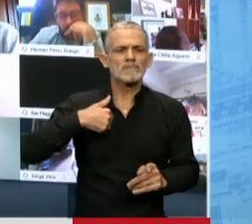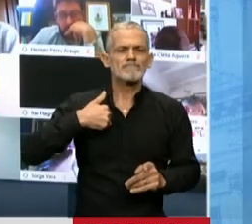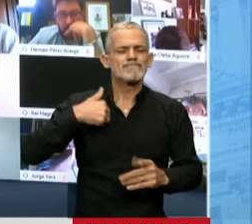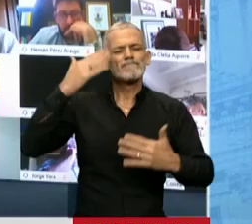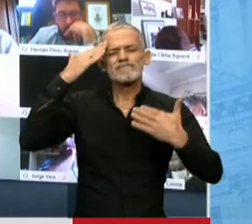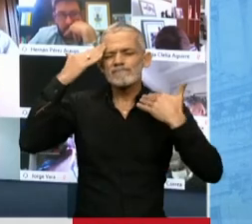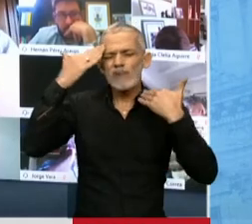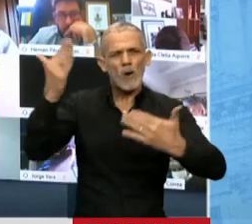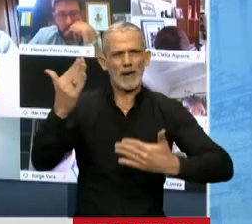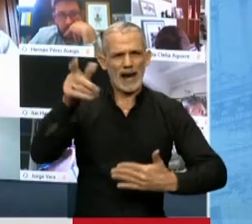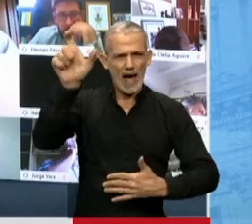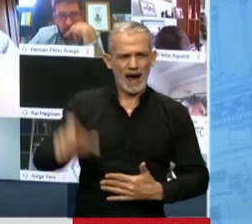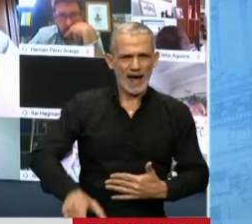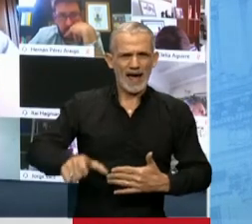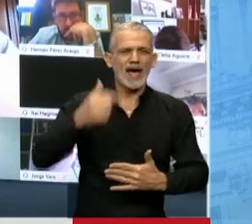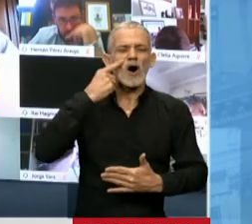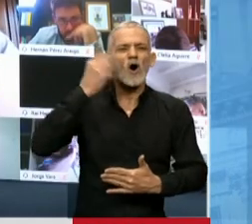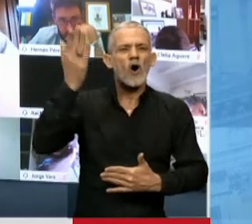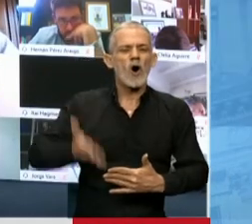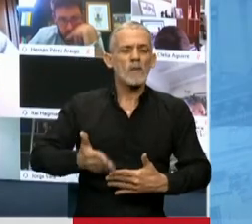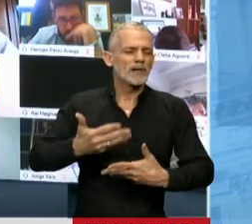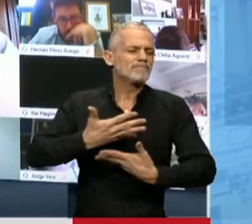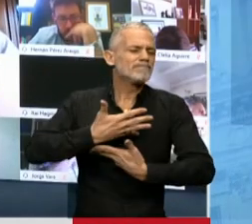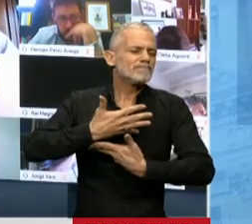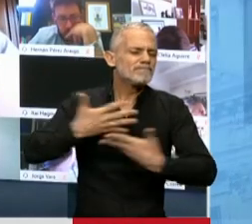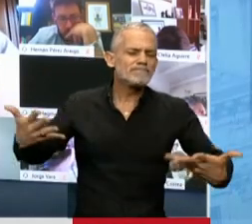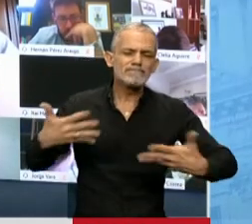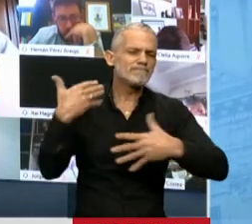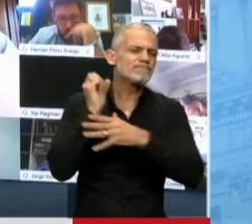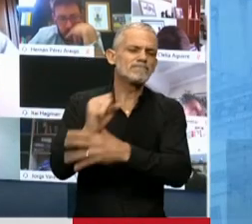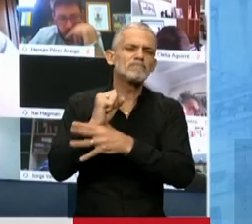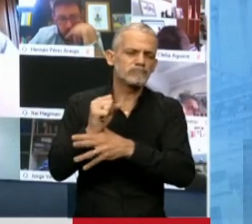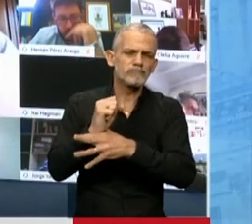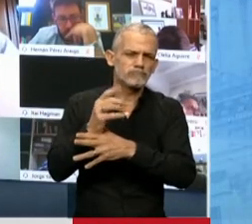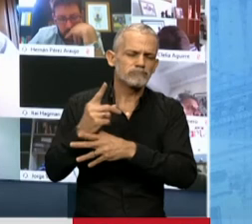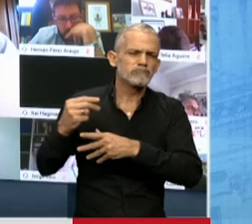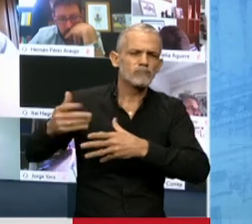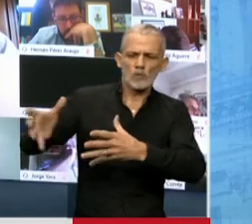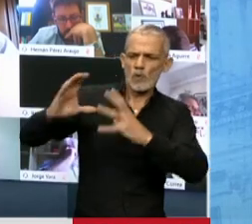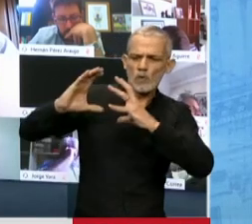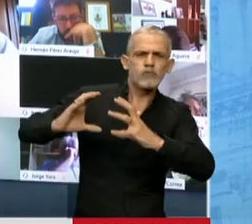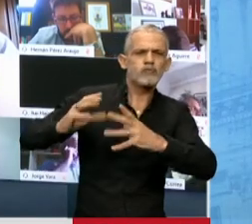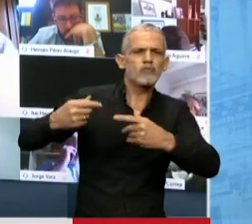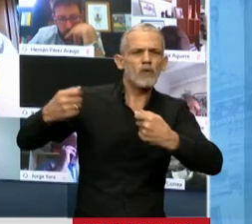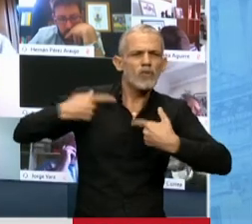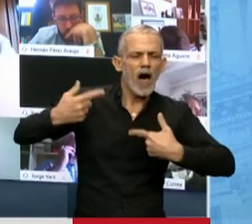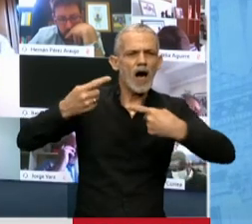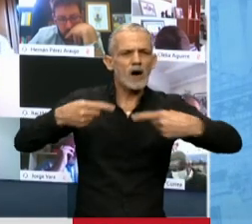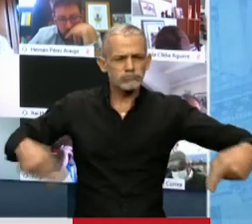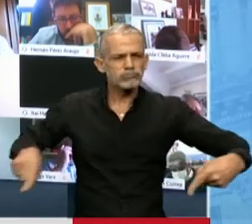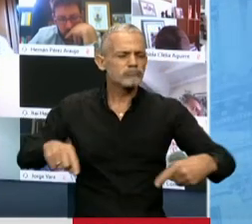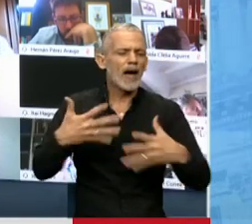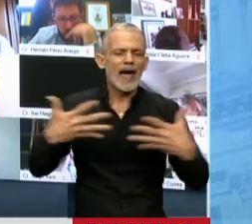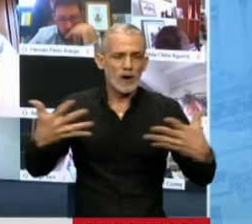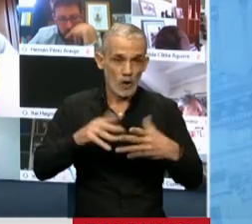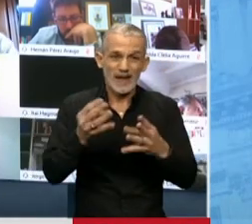gran, gran homenaje a este hombre enorme que ha dejado un legado también enorme. Y